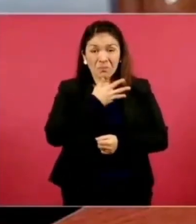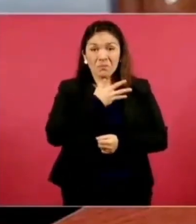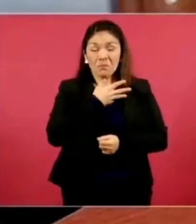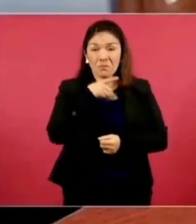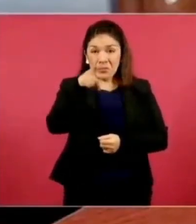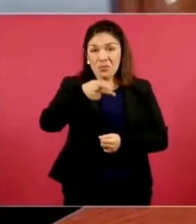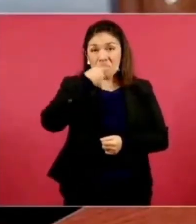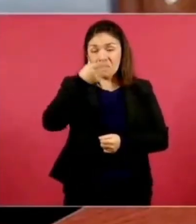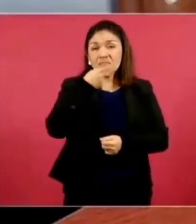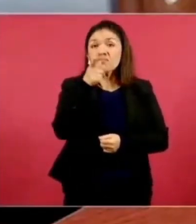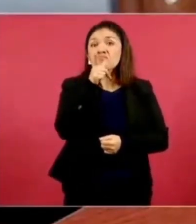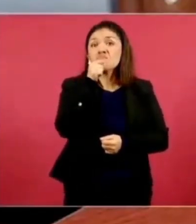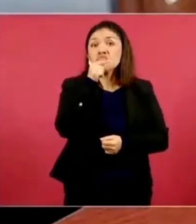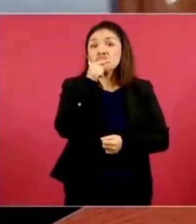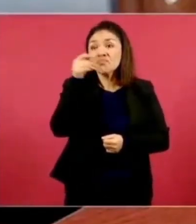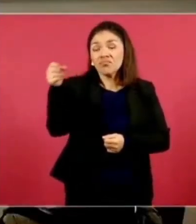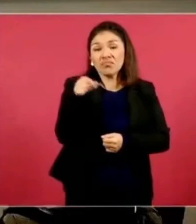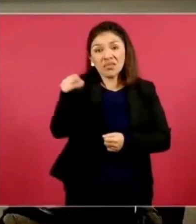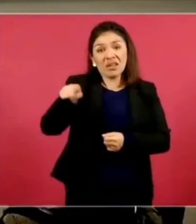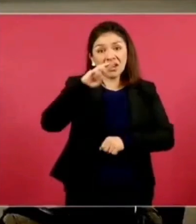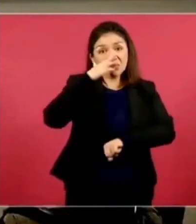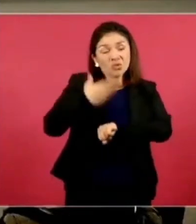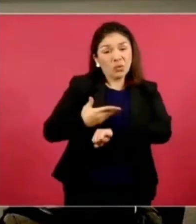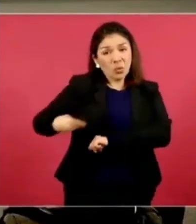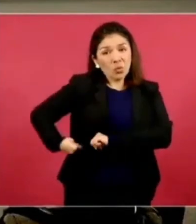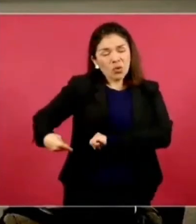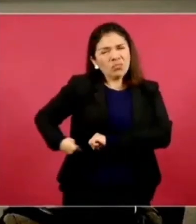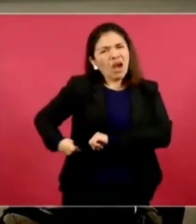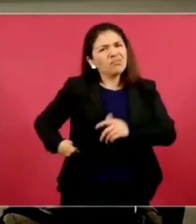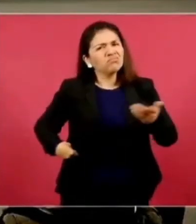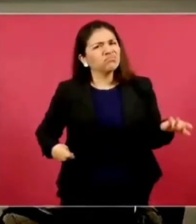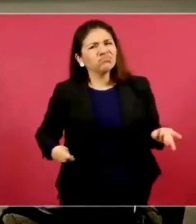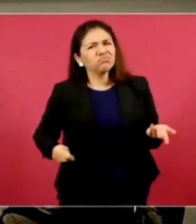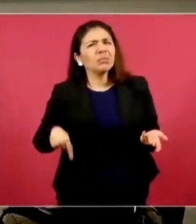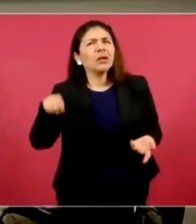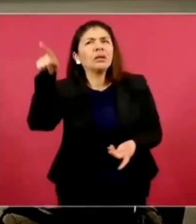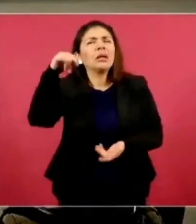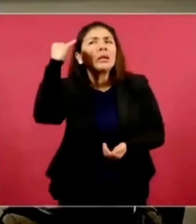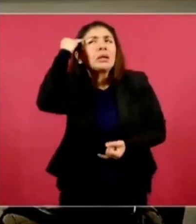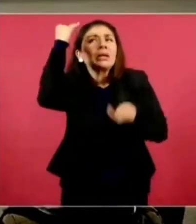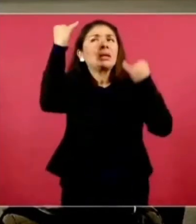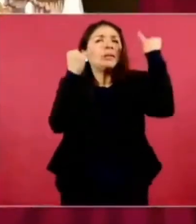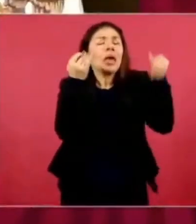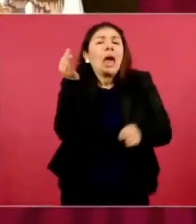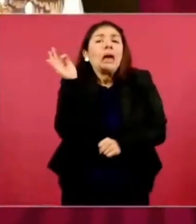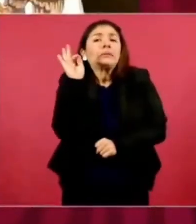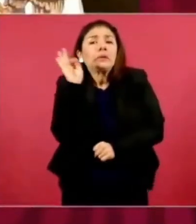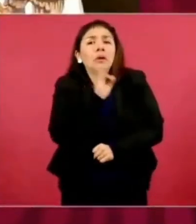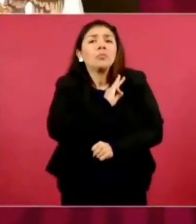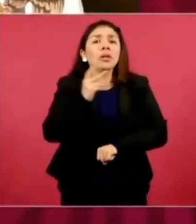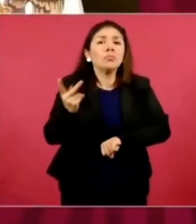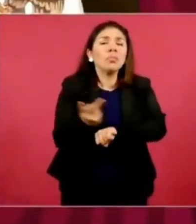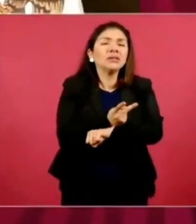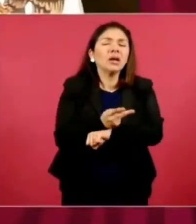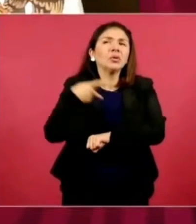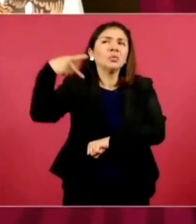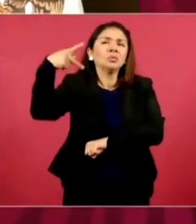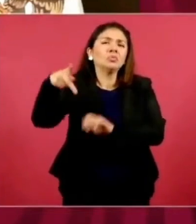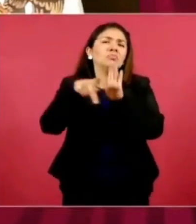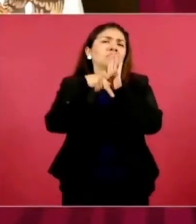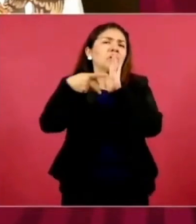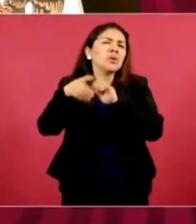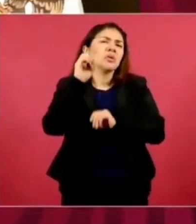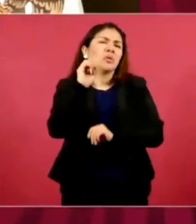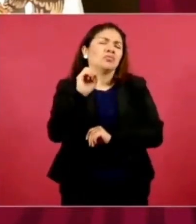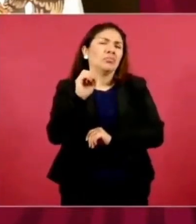circunstancia que se plantea y que son suposiciones de un medio, que también